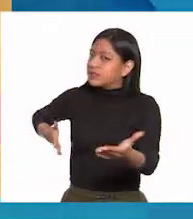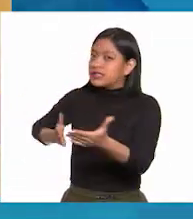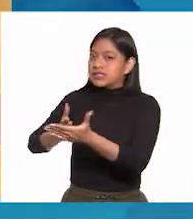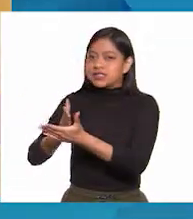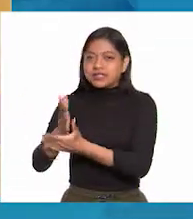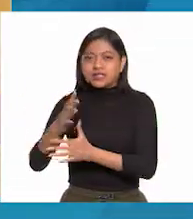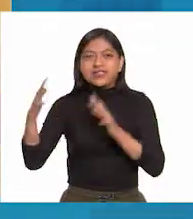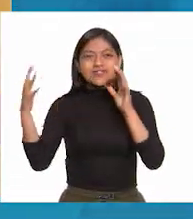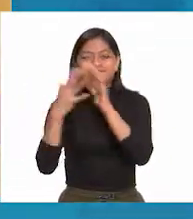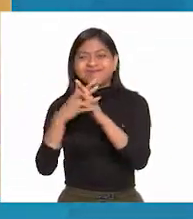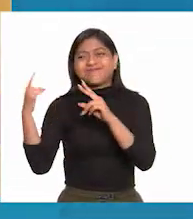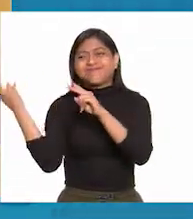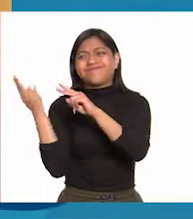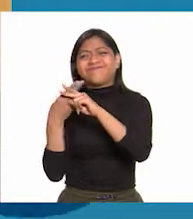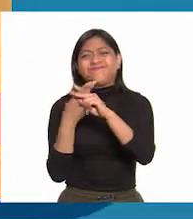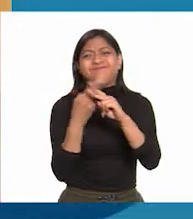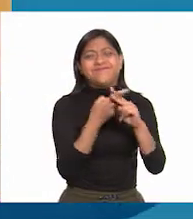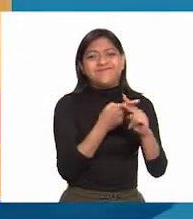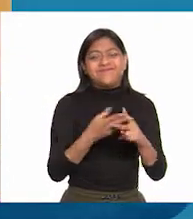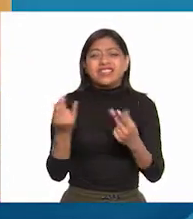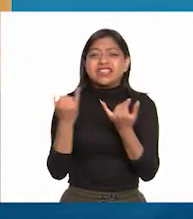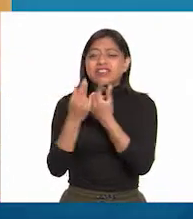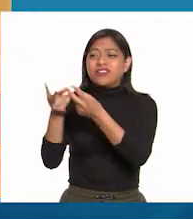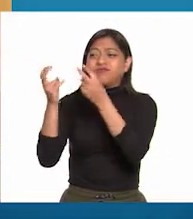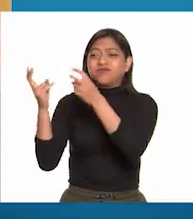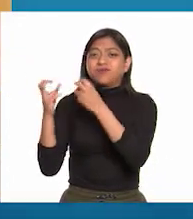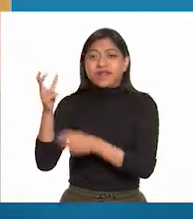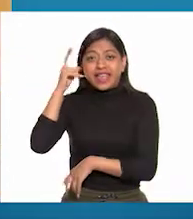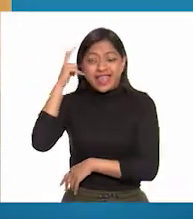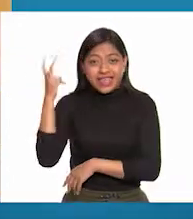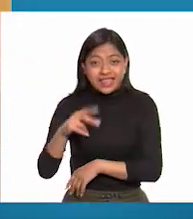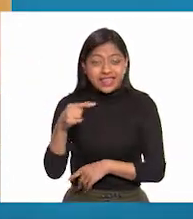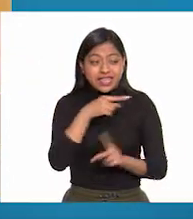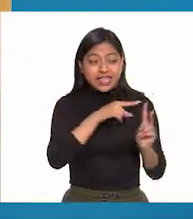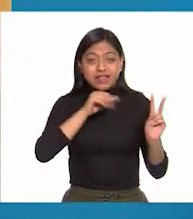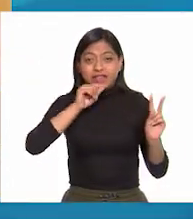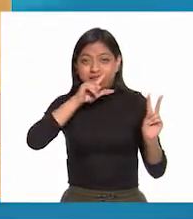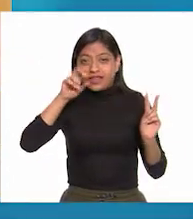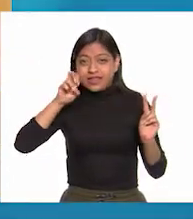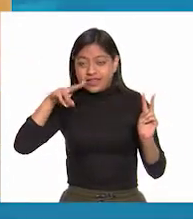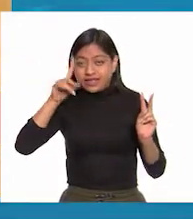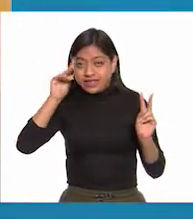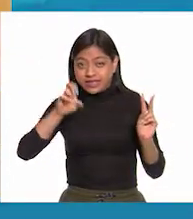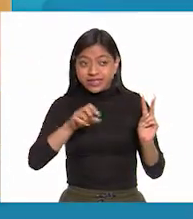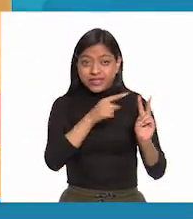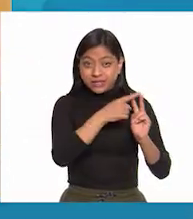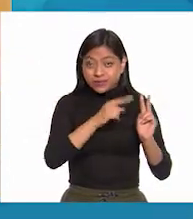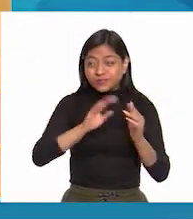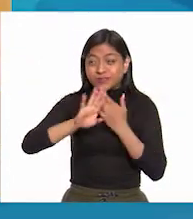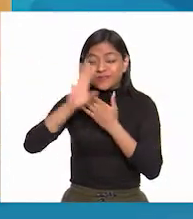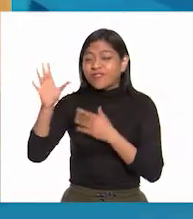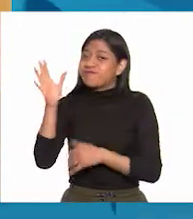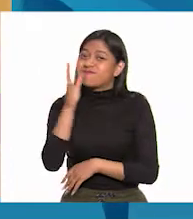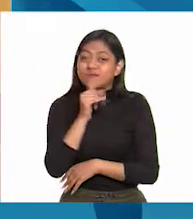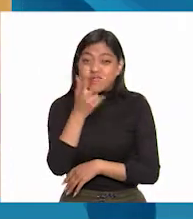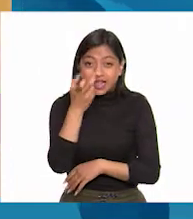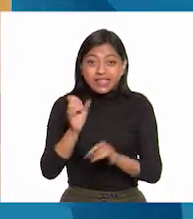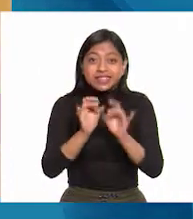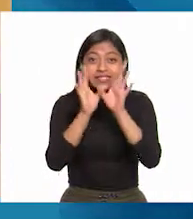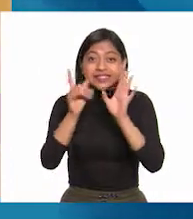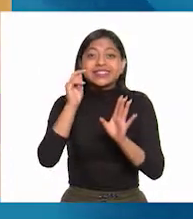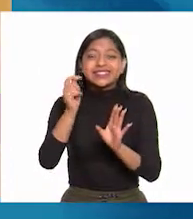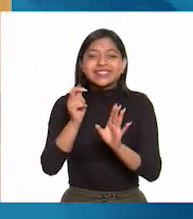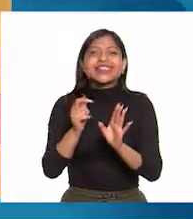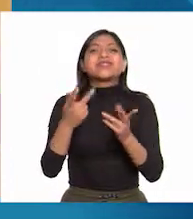cruenta matanza y saqueo que Hidalgo y Allende no pudieron contener. Este suceso le restaría